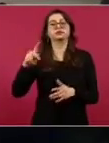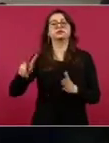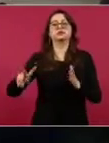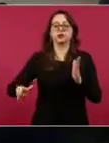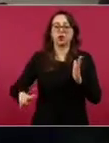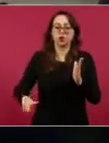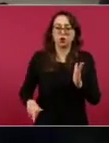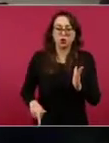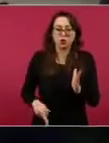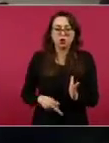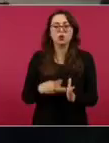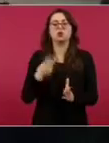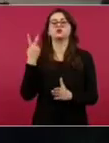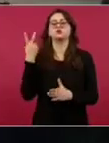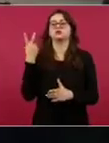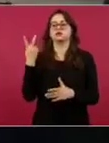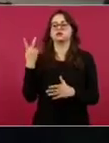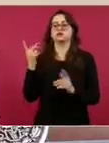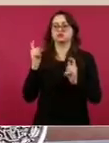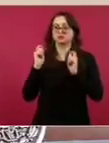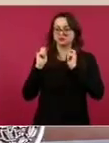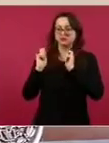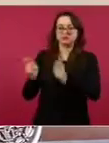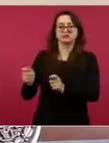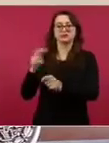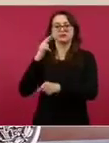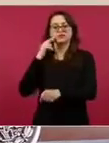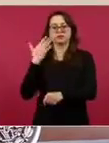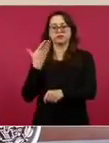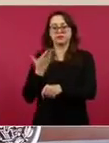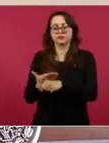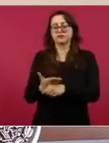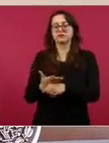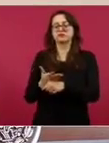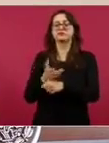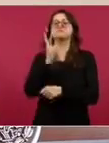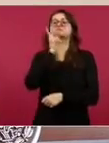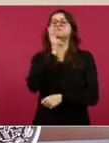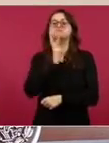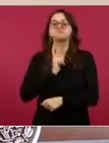ser el Estado con más producción de petróleo.